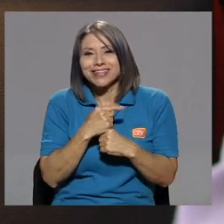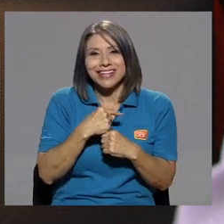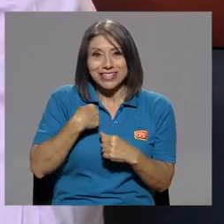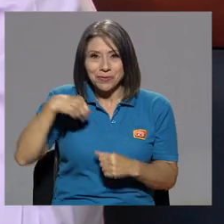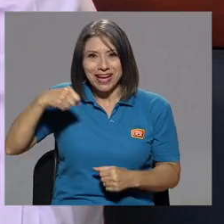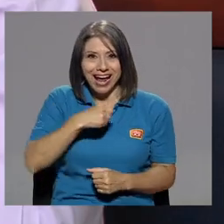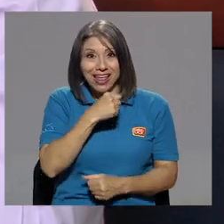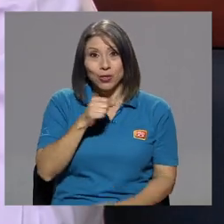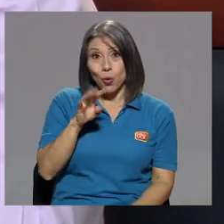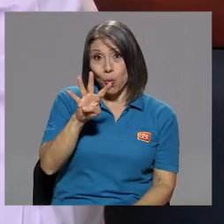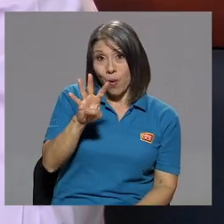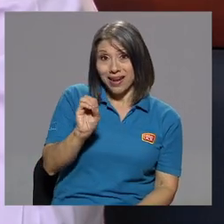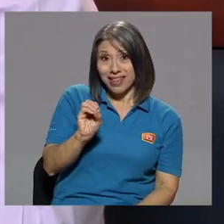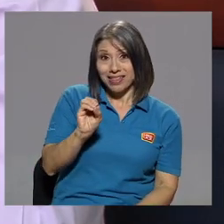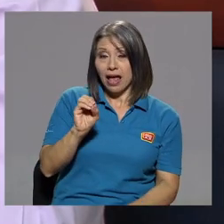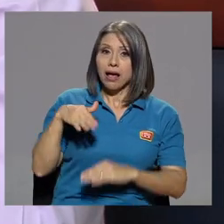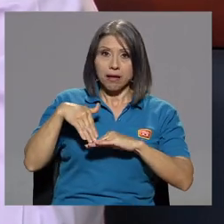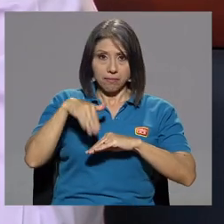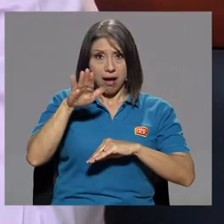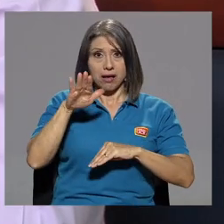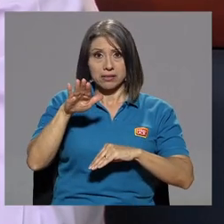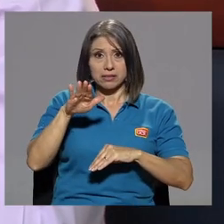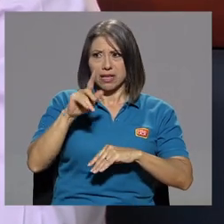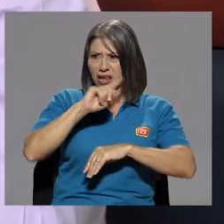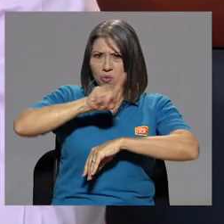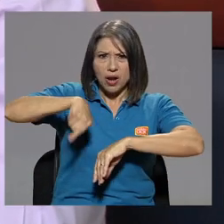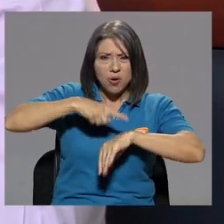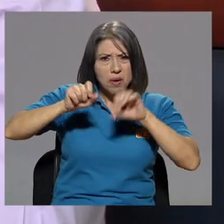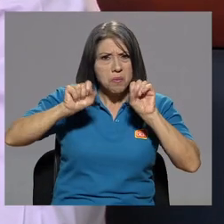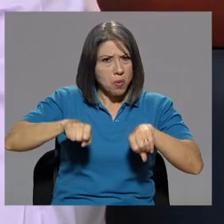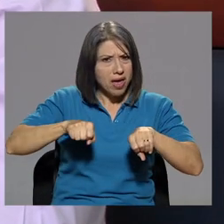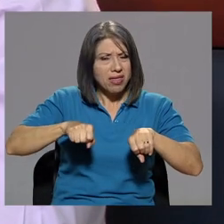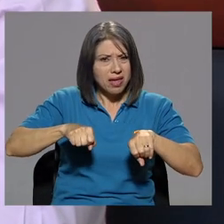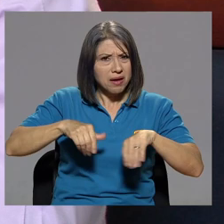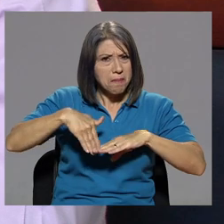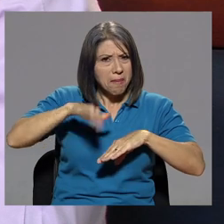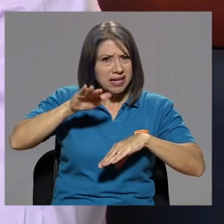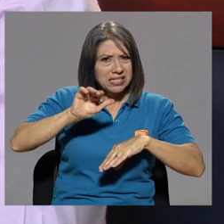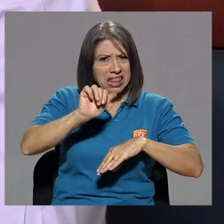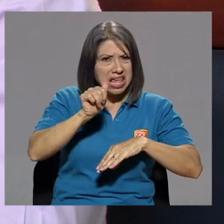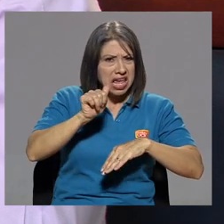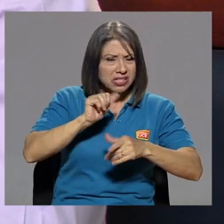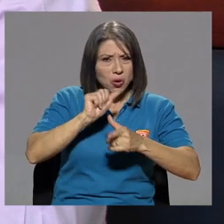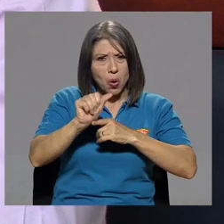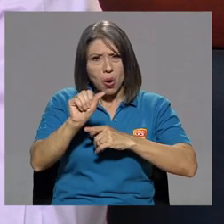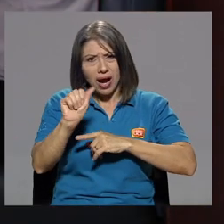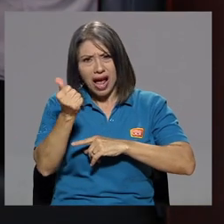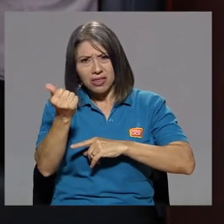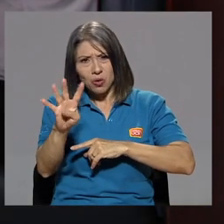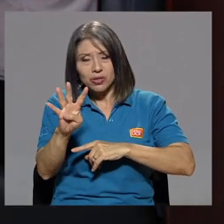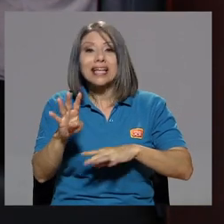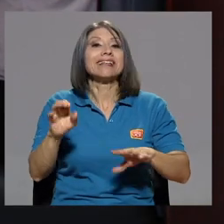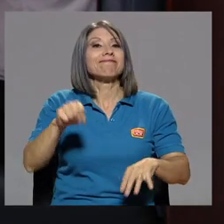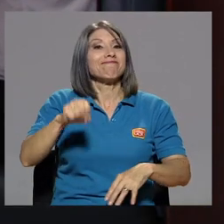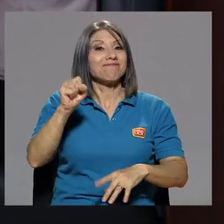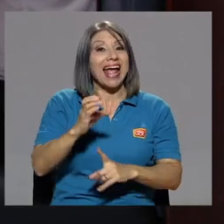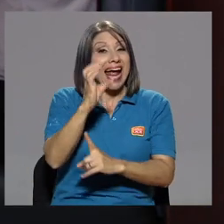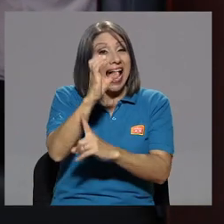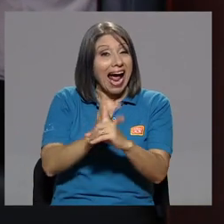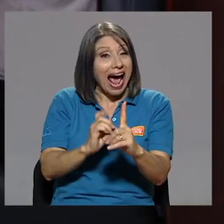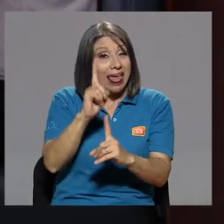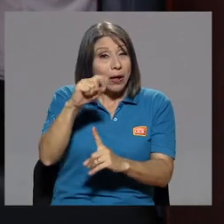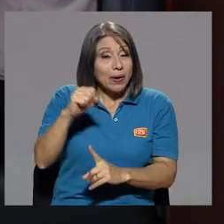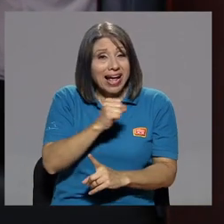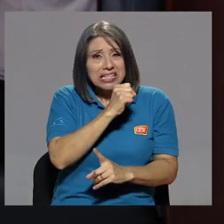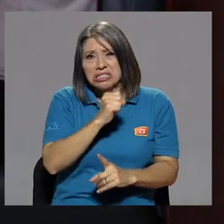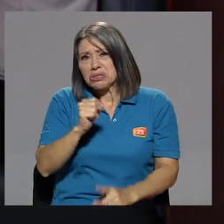40 boleros. más de 40, sí. En una hora se pueden cantar perfectamente más de 10, 14 canciones. Cada bolero más